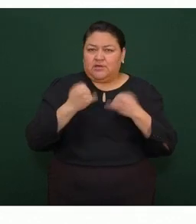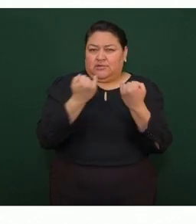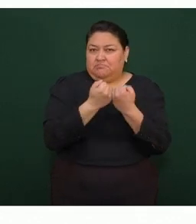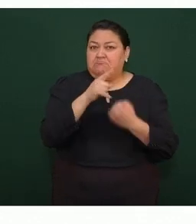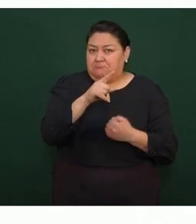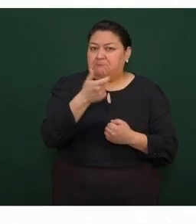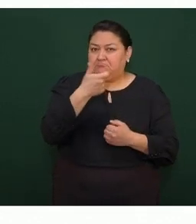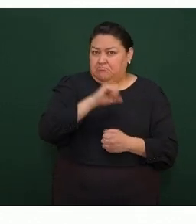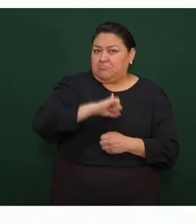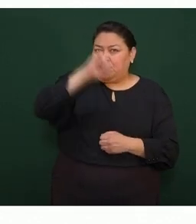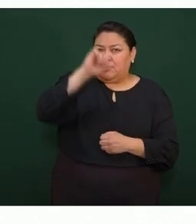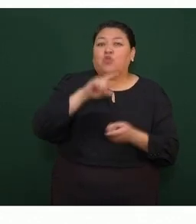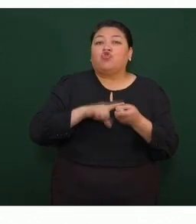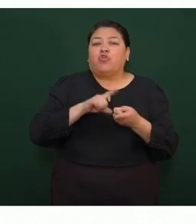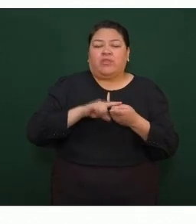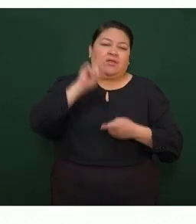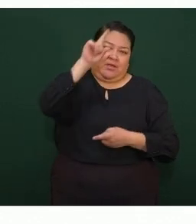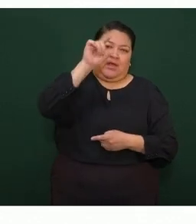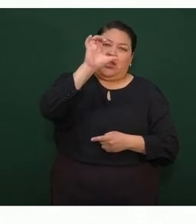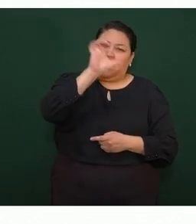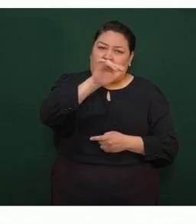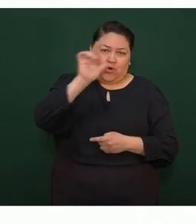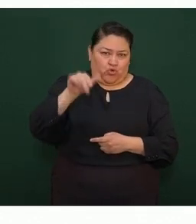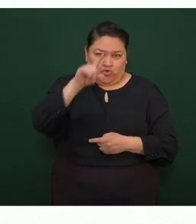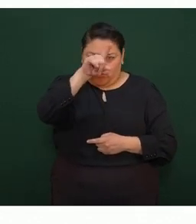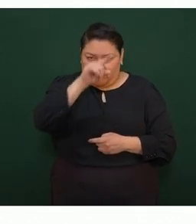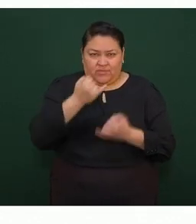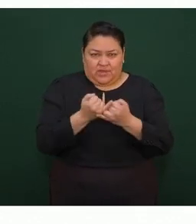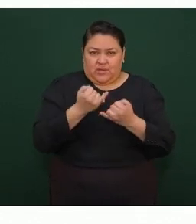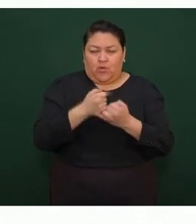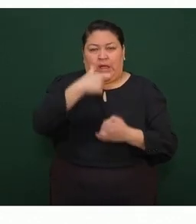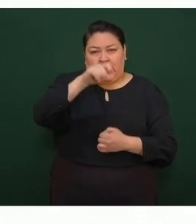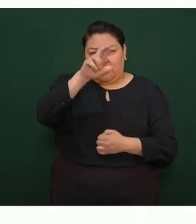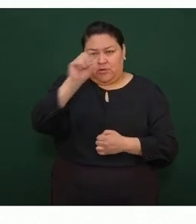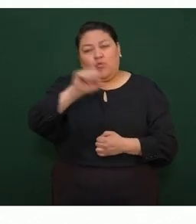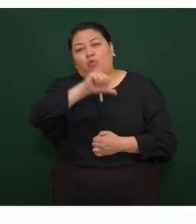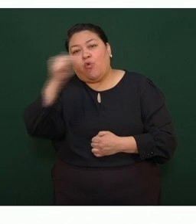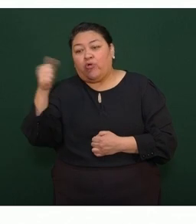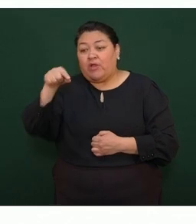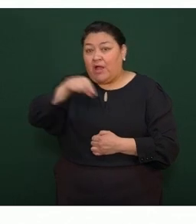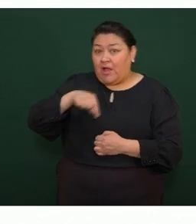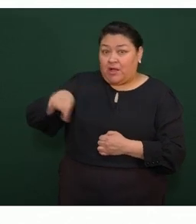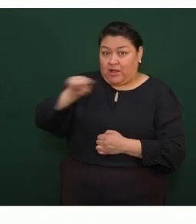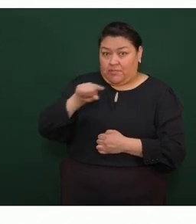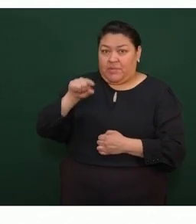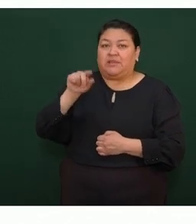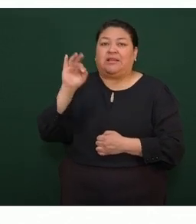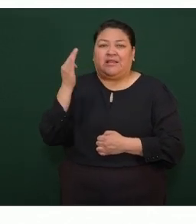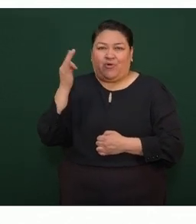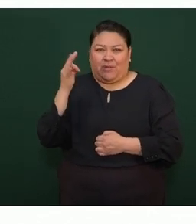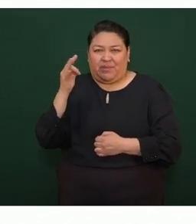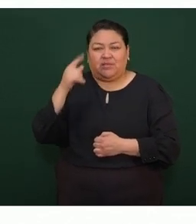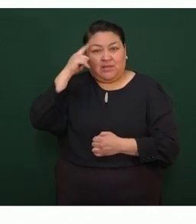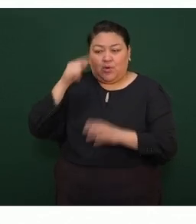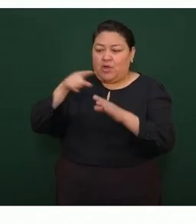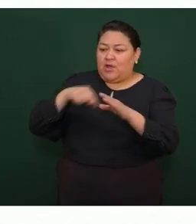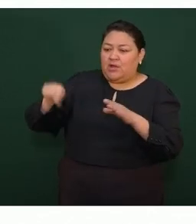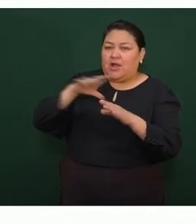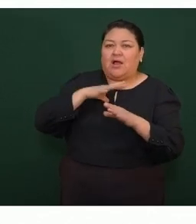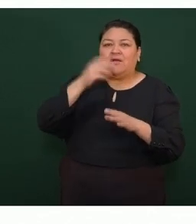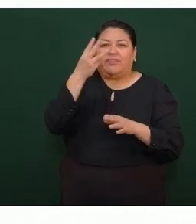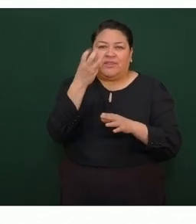bastante elevado allá en Cancún, Quintana Roo. Y lo mismo esta franquicia en la Ucalpan, Estado de México, que la ofreció a 23 pesos con 99